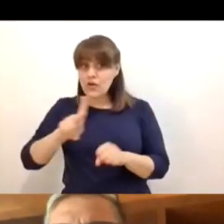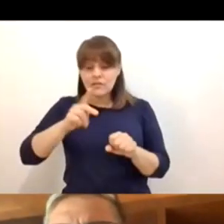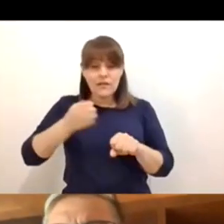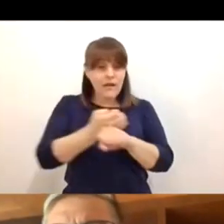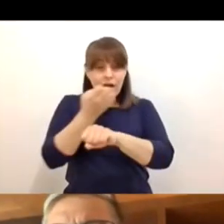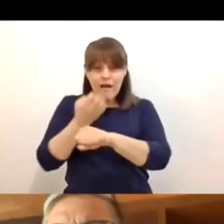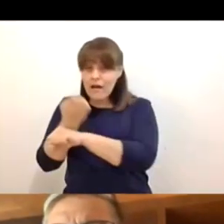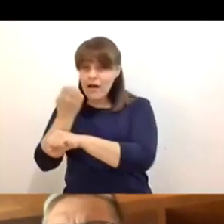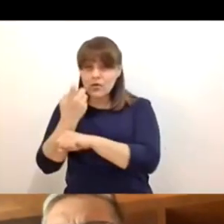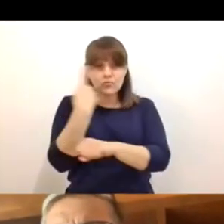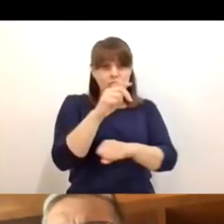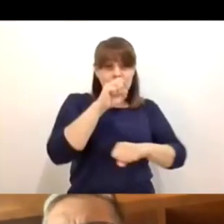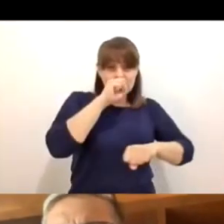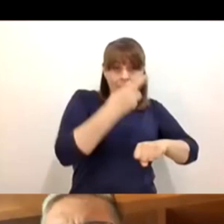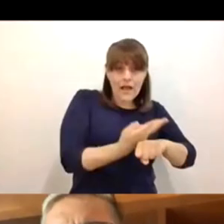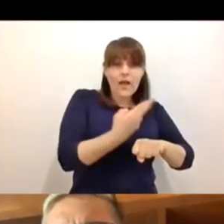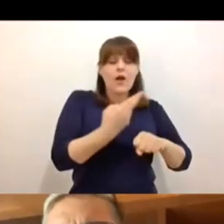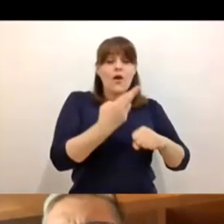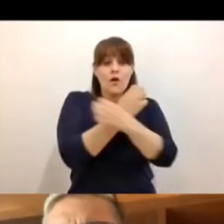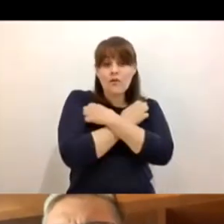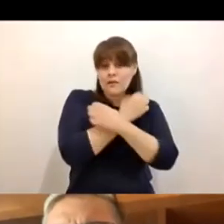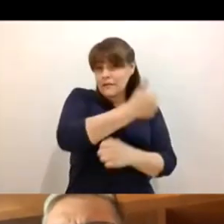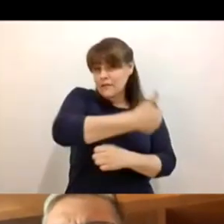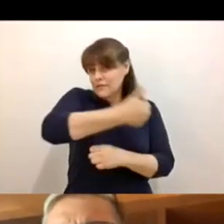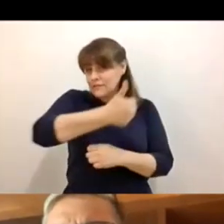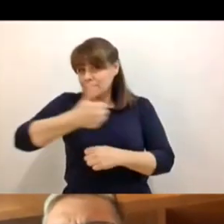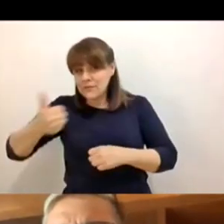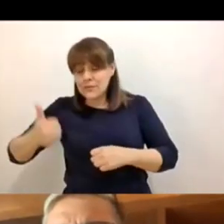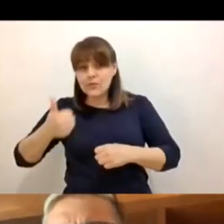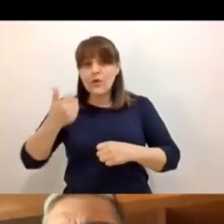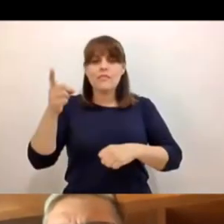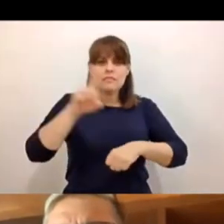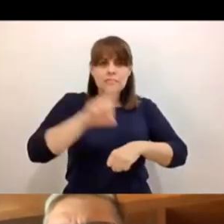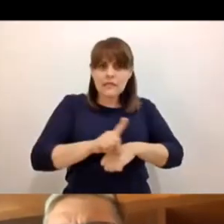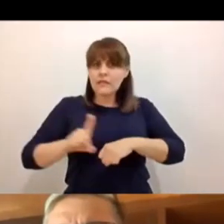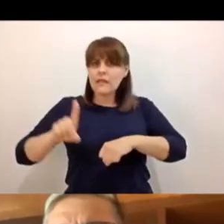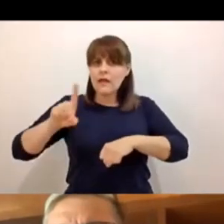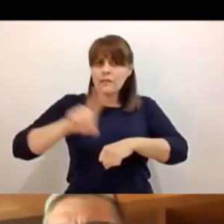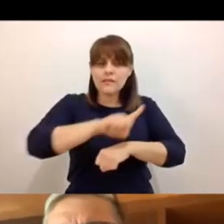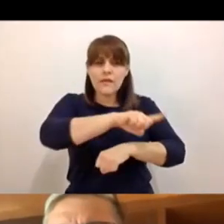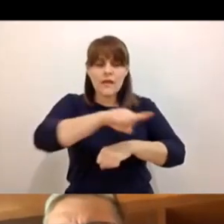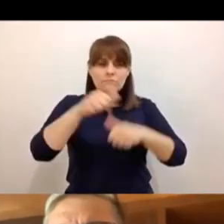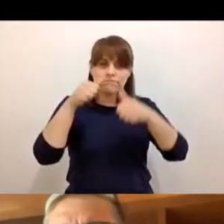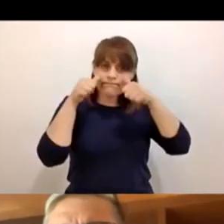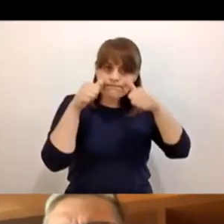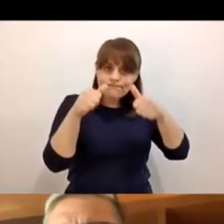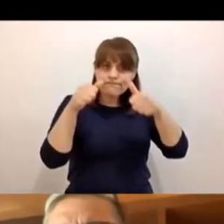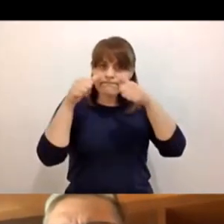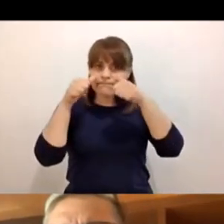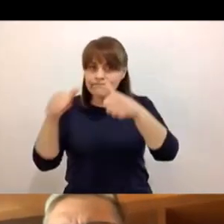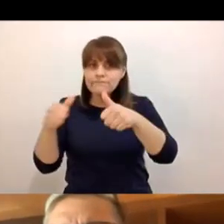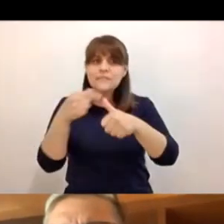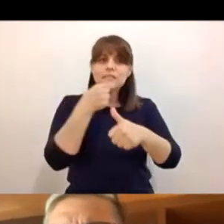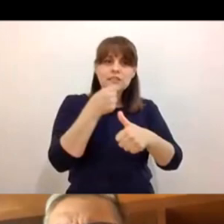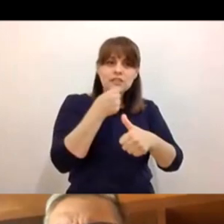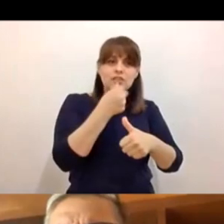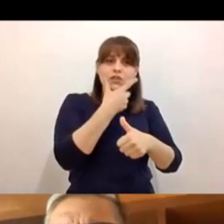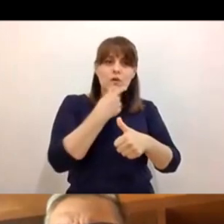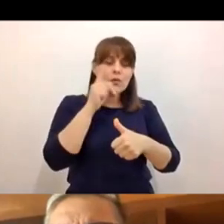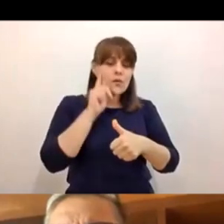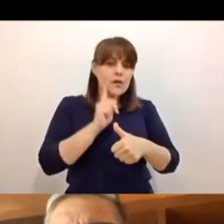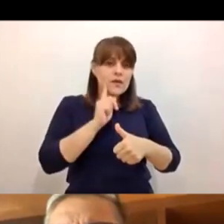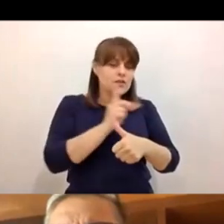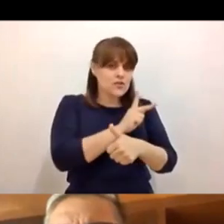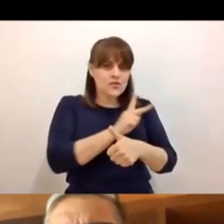Secretaría de Educación Federal todos los días estuvieran al tanto de sus niñas y de sus niños, nunca había ocurrido.